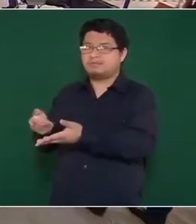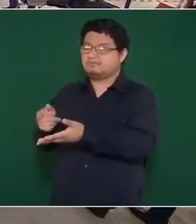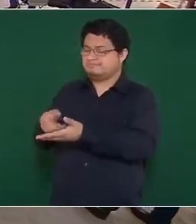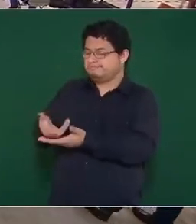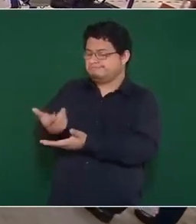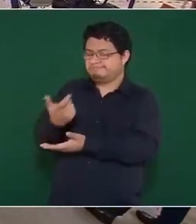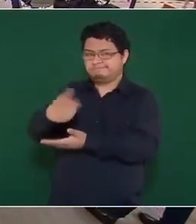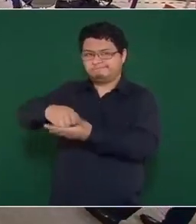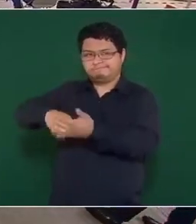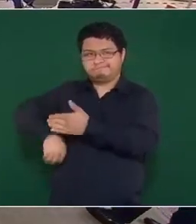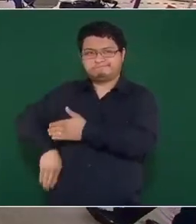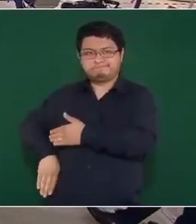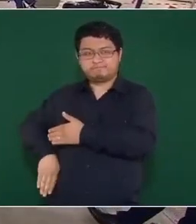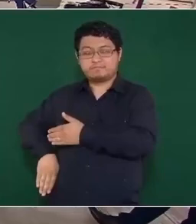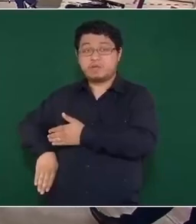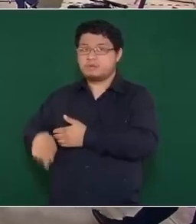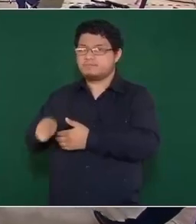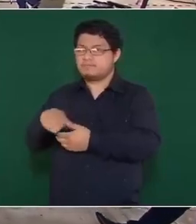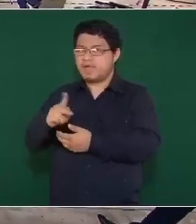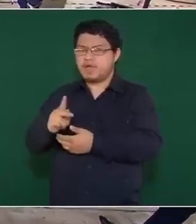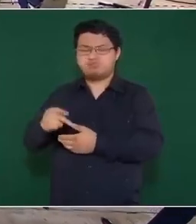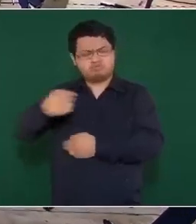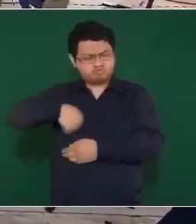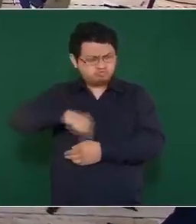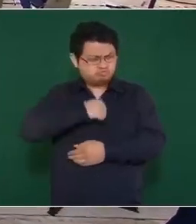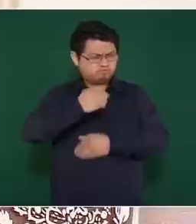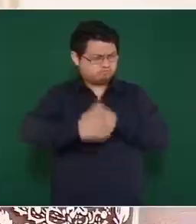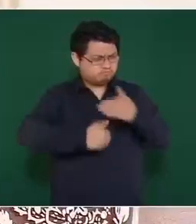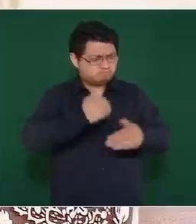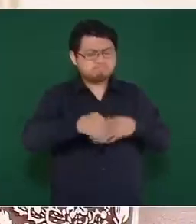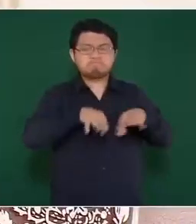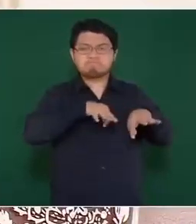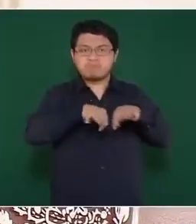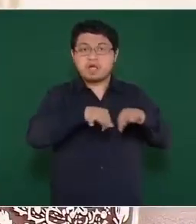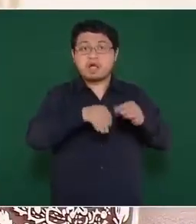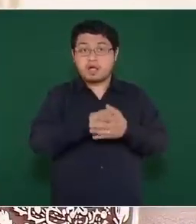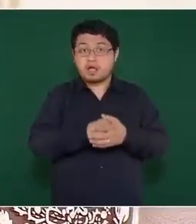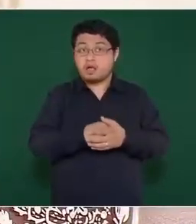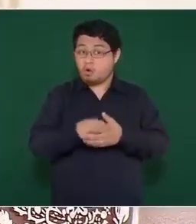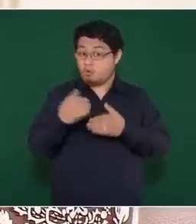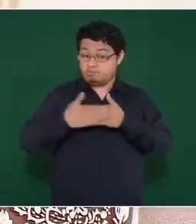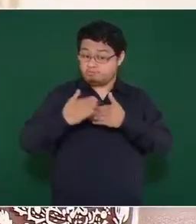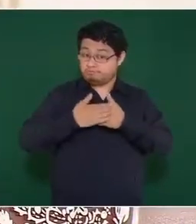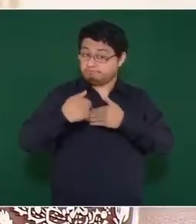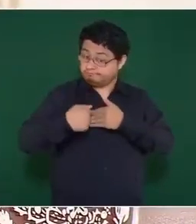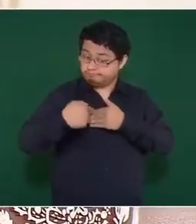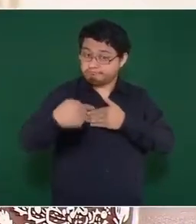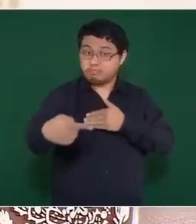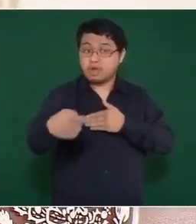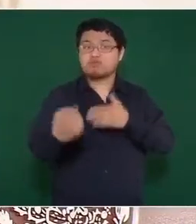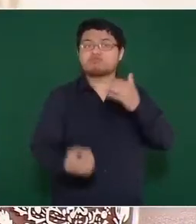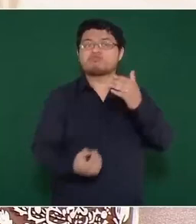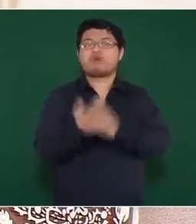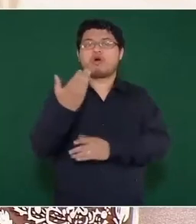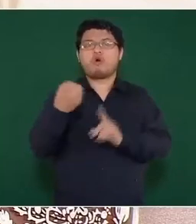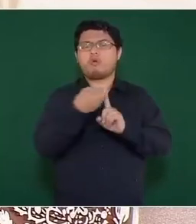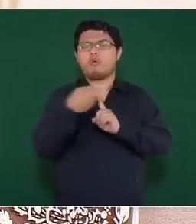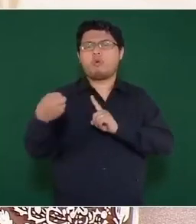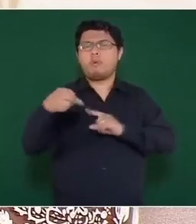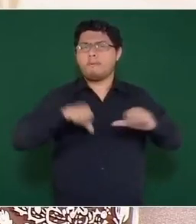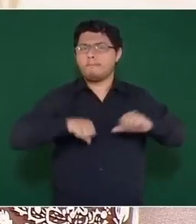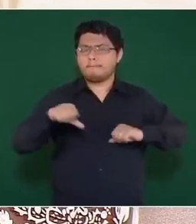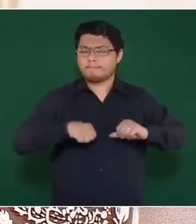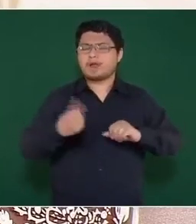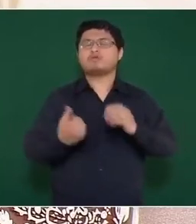Además de estas obras que están ya por venir algunas otras, se las menciono muy